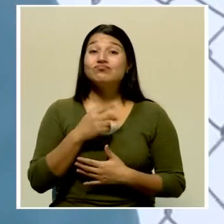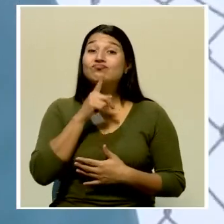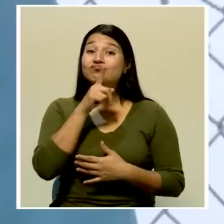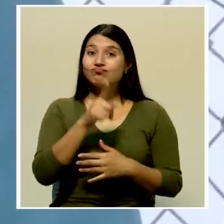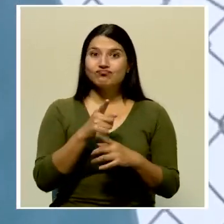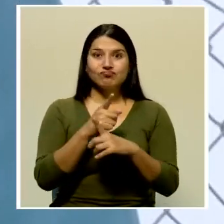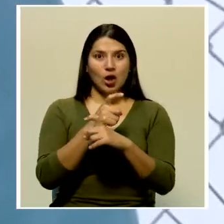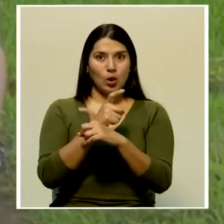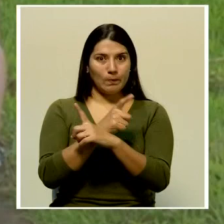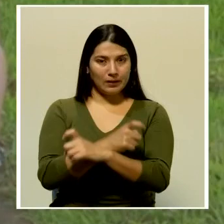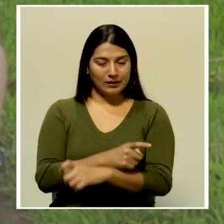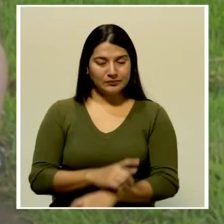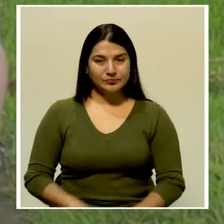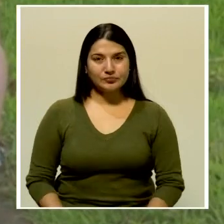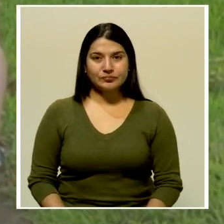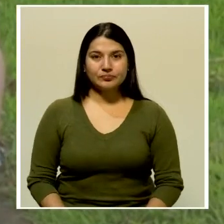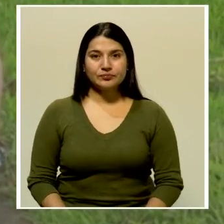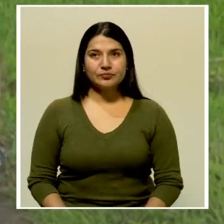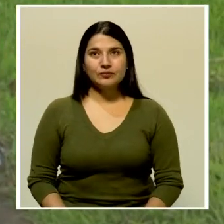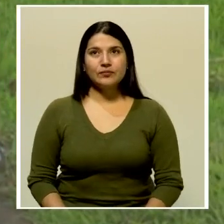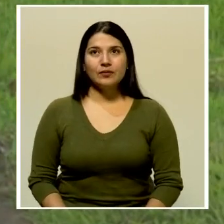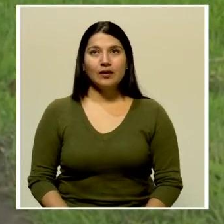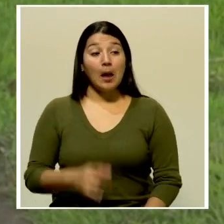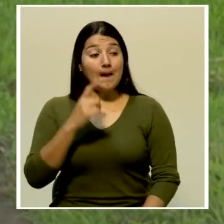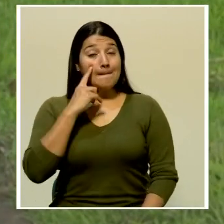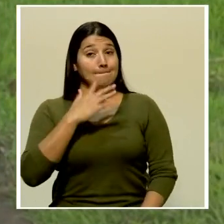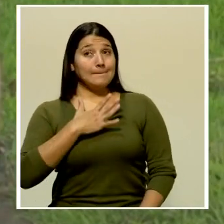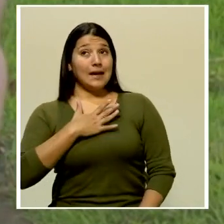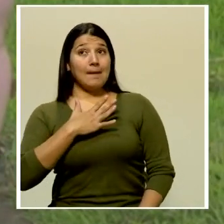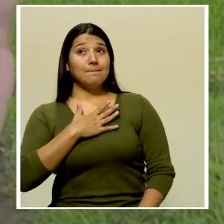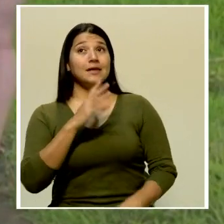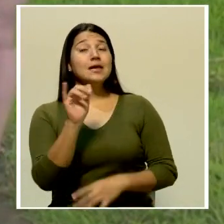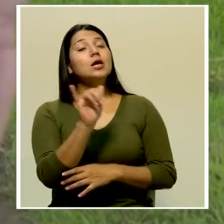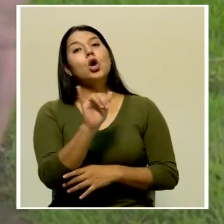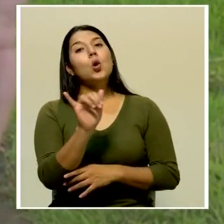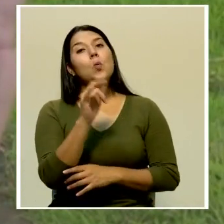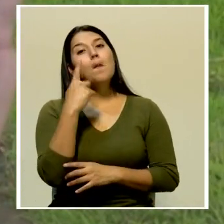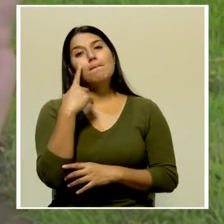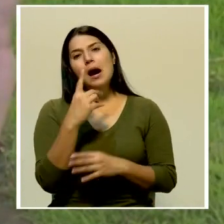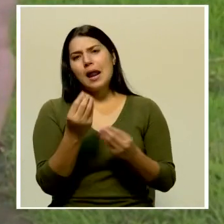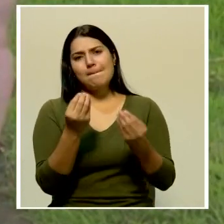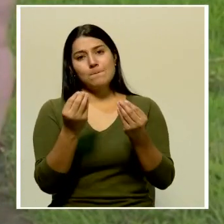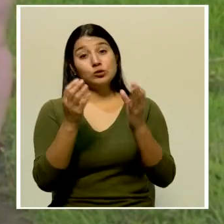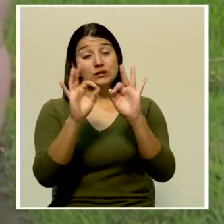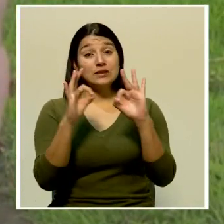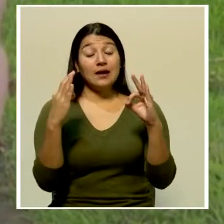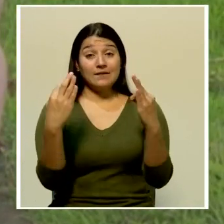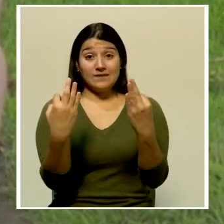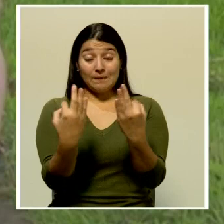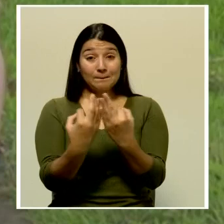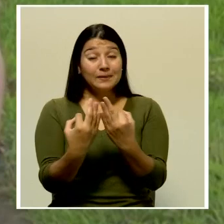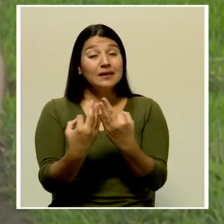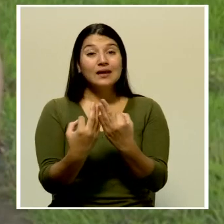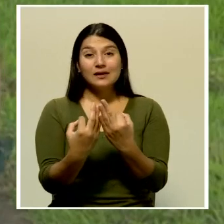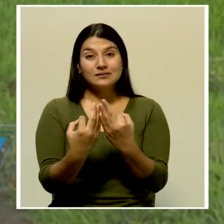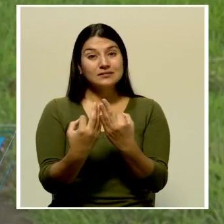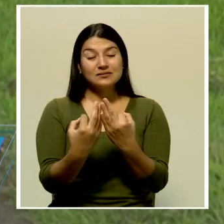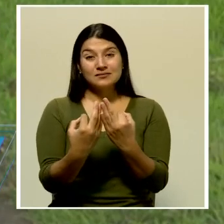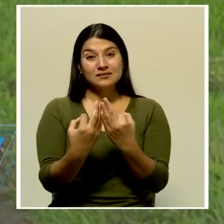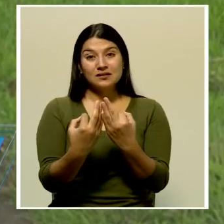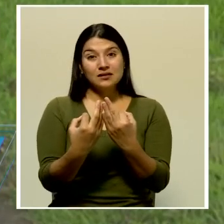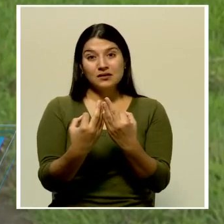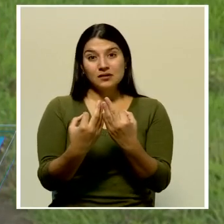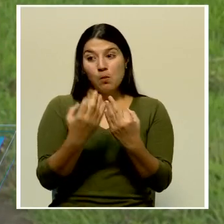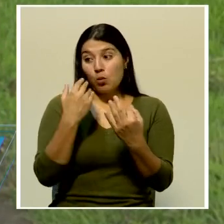complicada. Tanto como para mí como para muchas familias se han quedado,